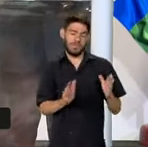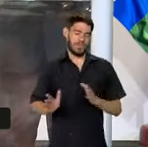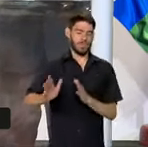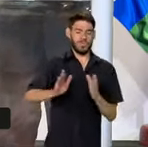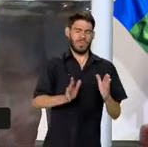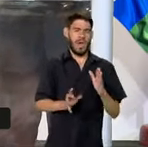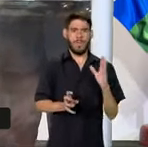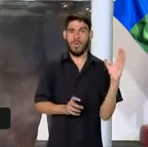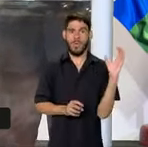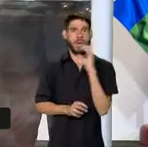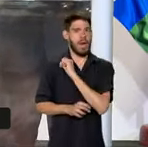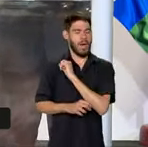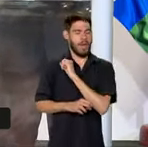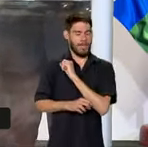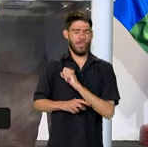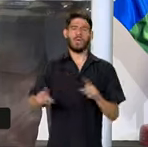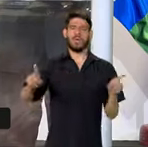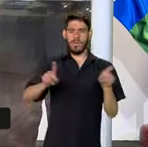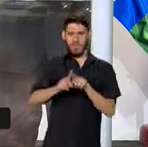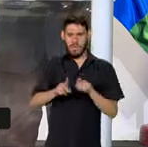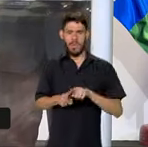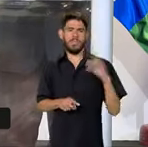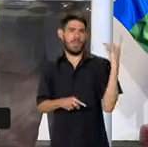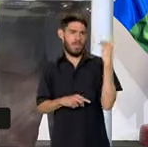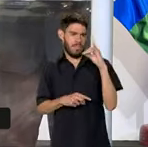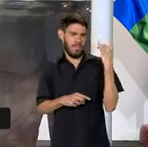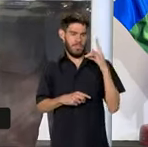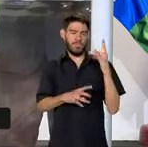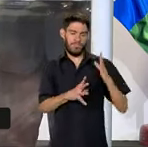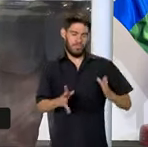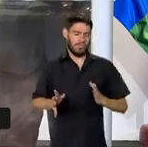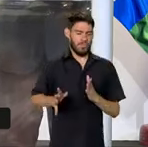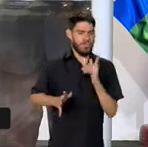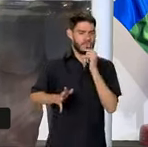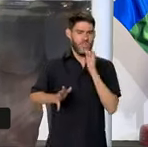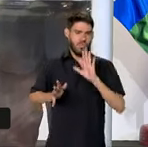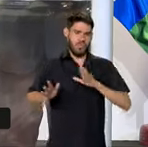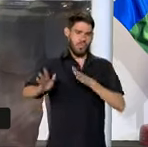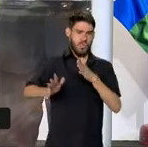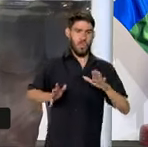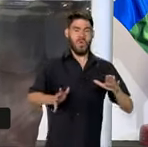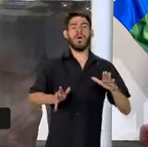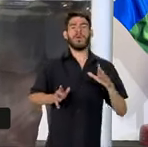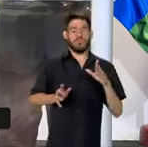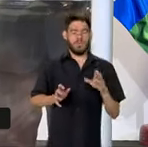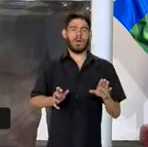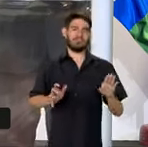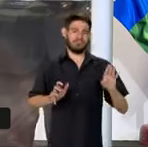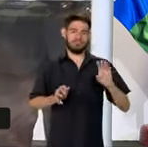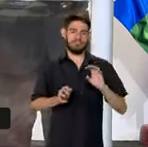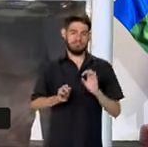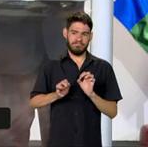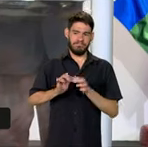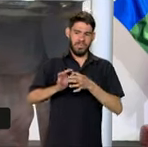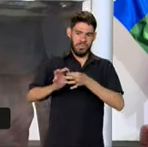más directo también para Bolivia, por través de sus ríos, para que nos lleguemos al Atlántico. En esta